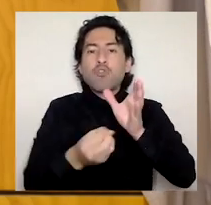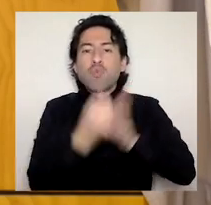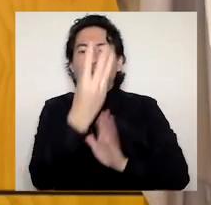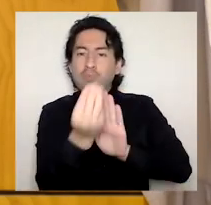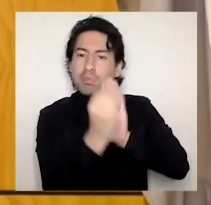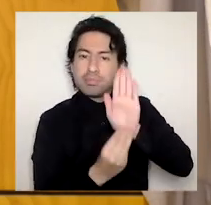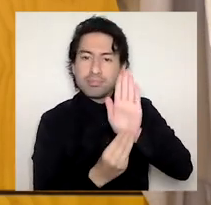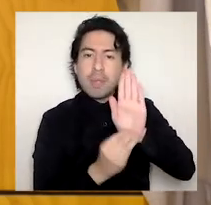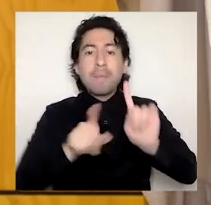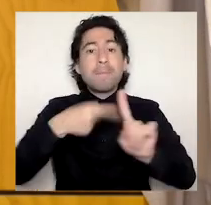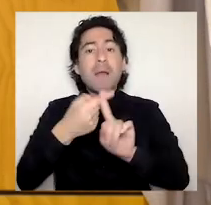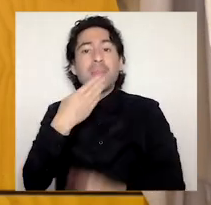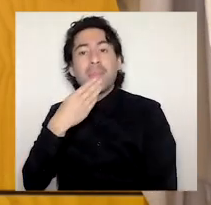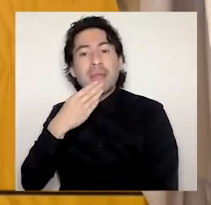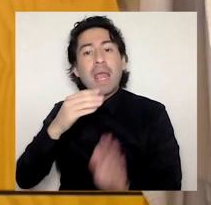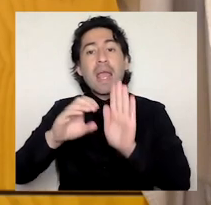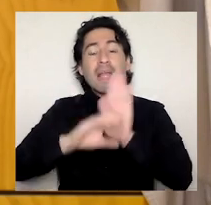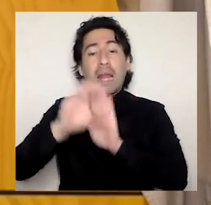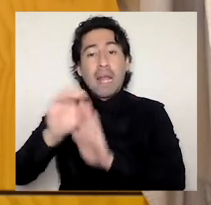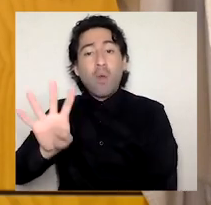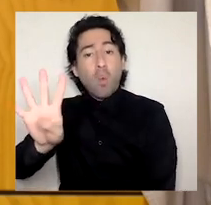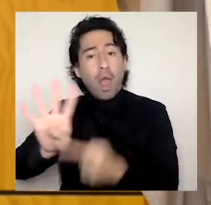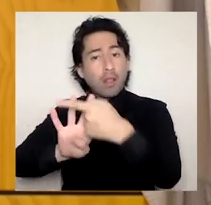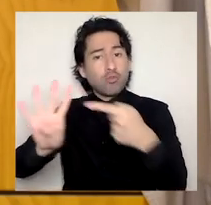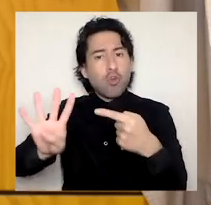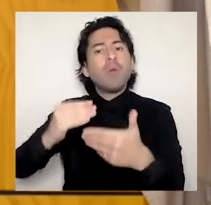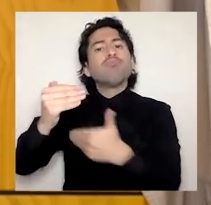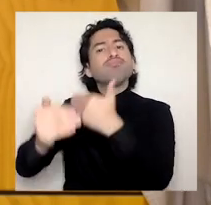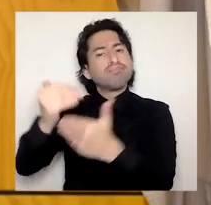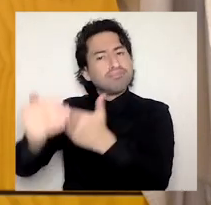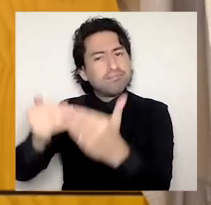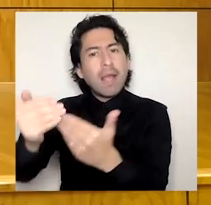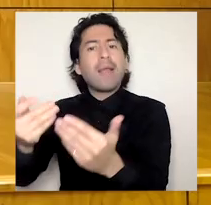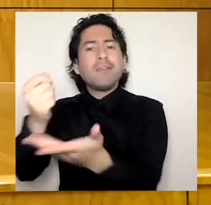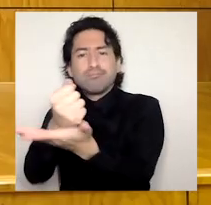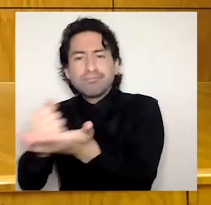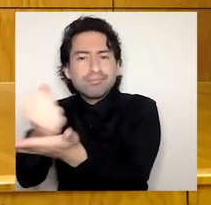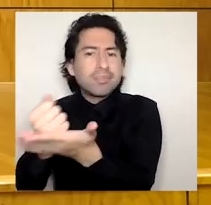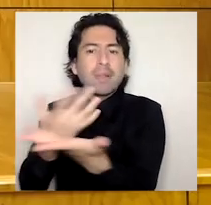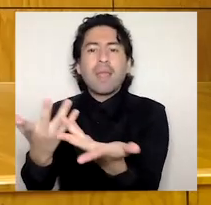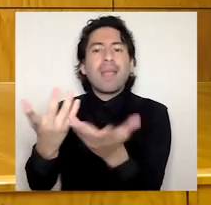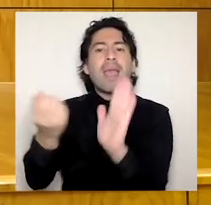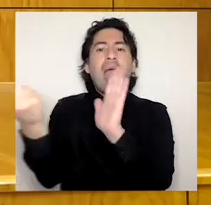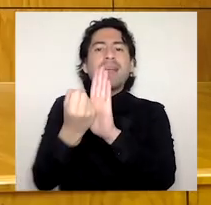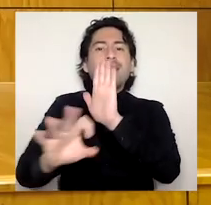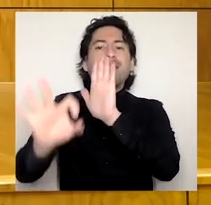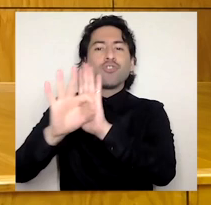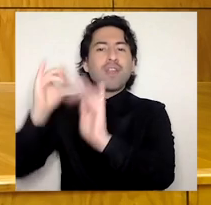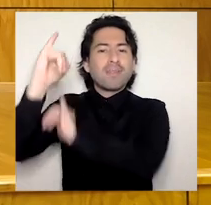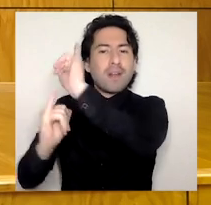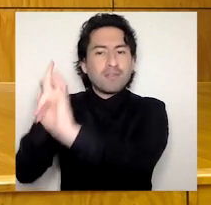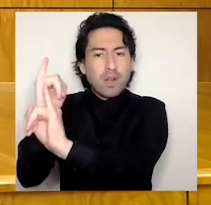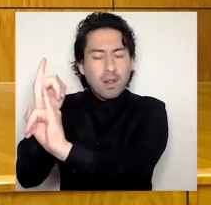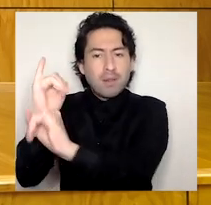cuatro de nuestras carreras avanzan en procesos de acreditación internacional. Respecto del